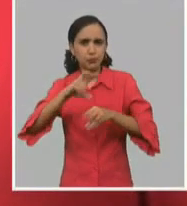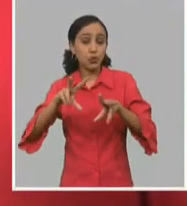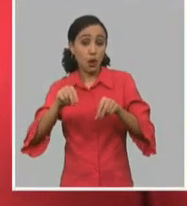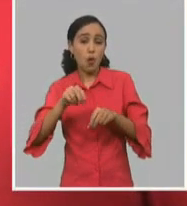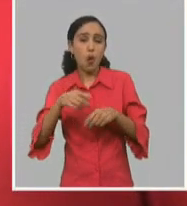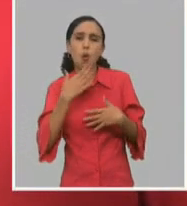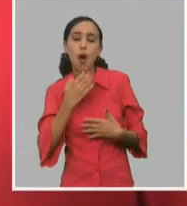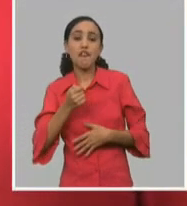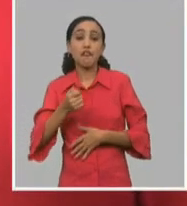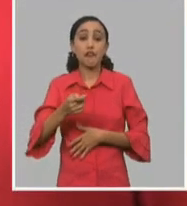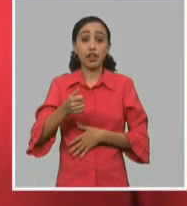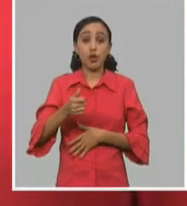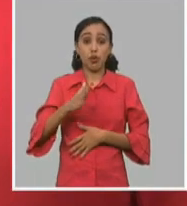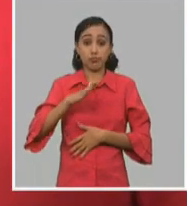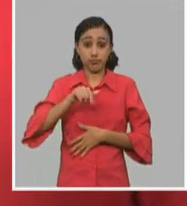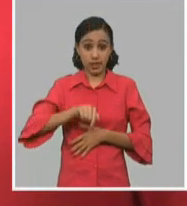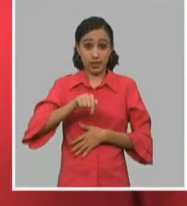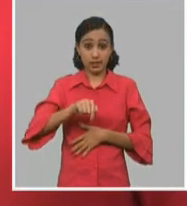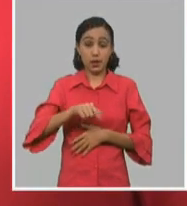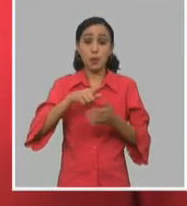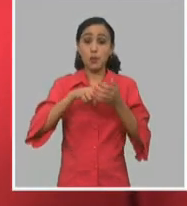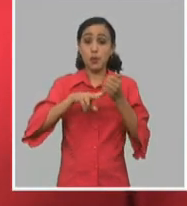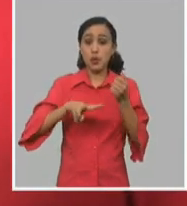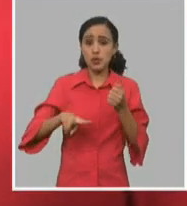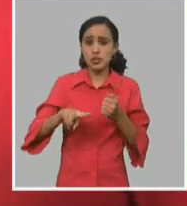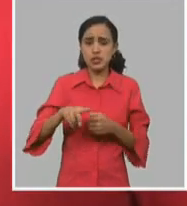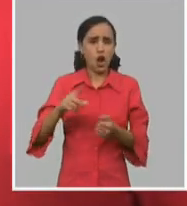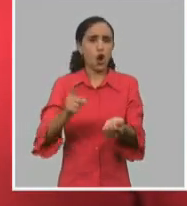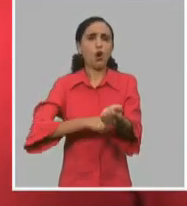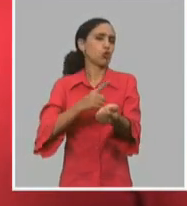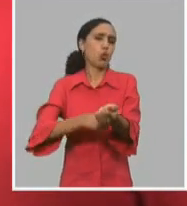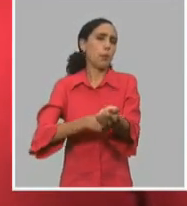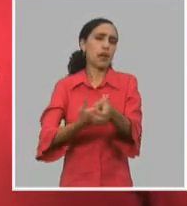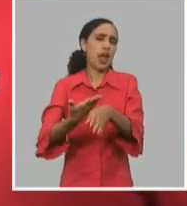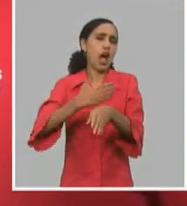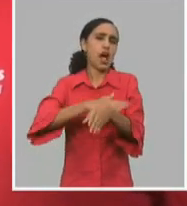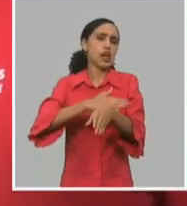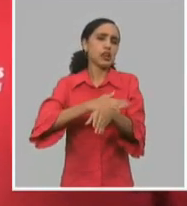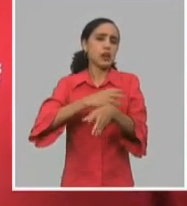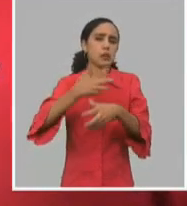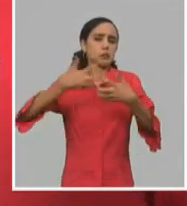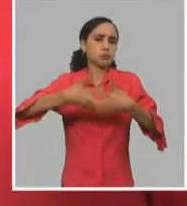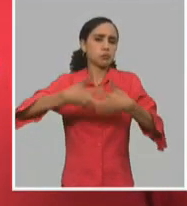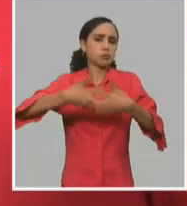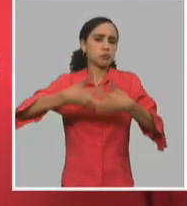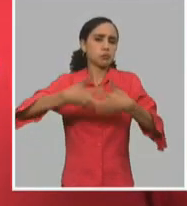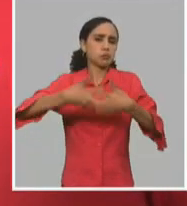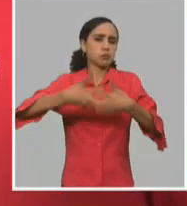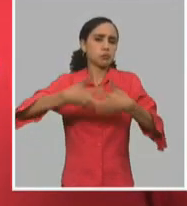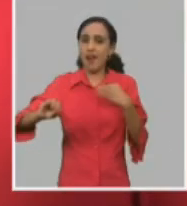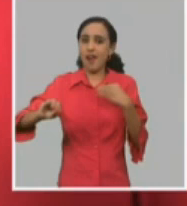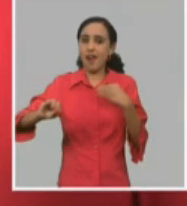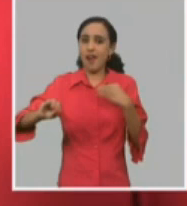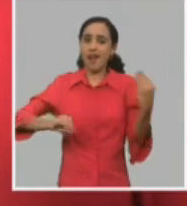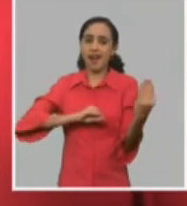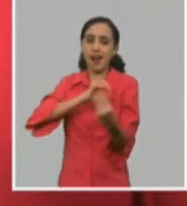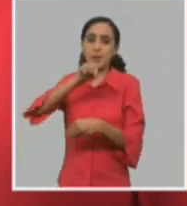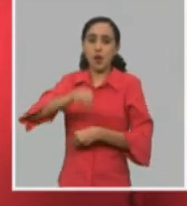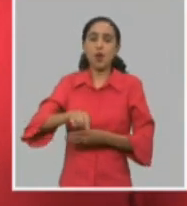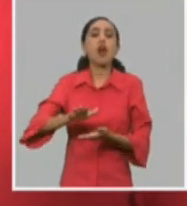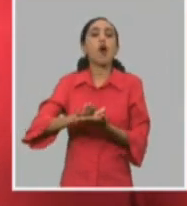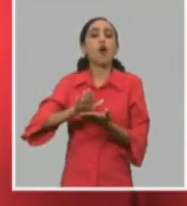frijol. Esto no es una provincia que tenía una tradición de producción de frijol, ya tiene compromisos con